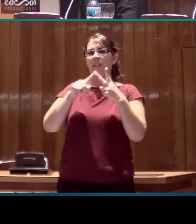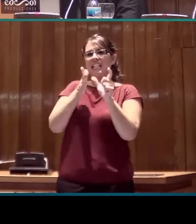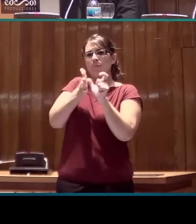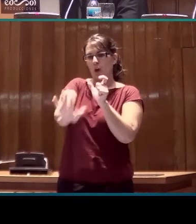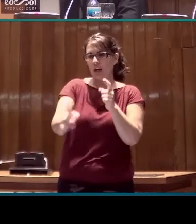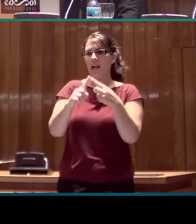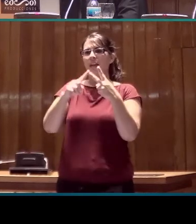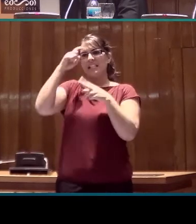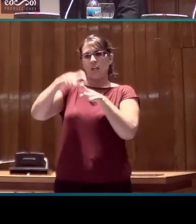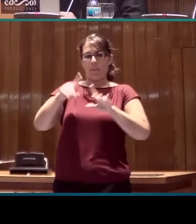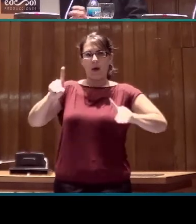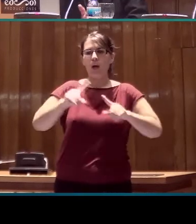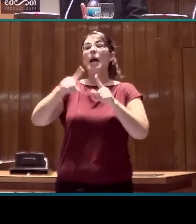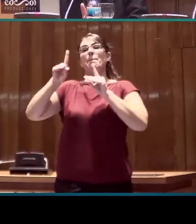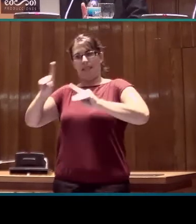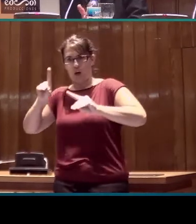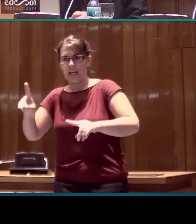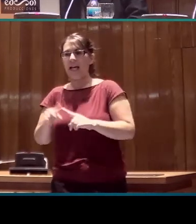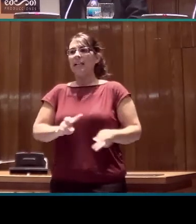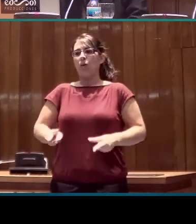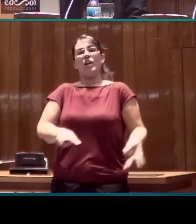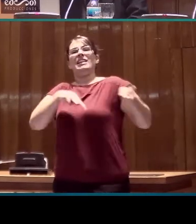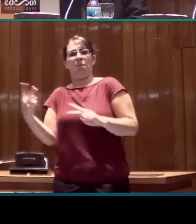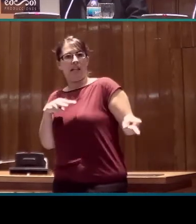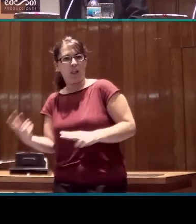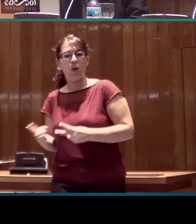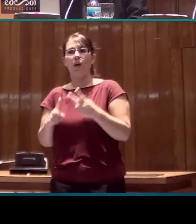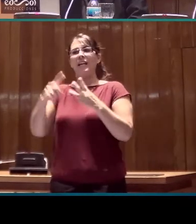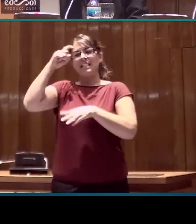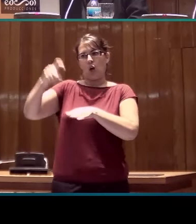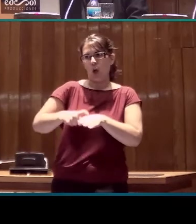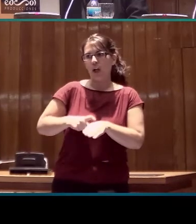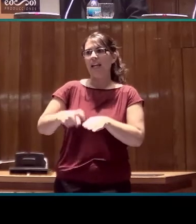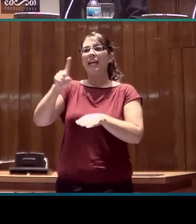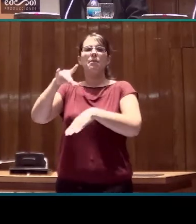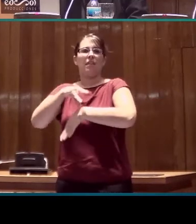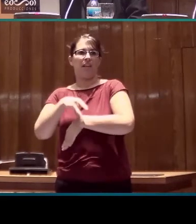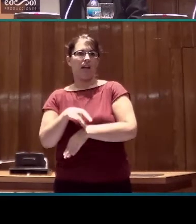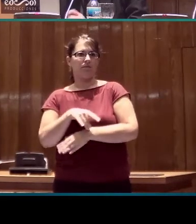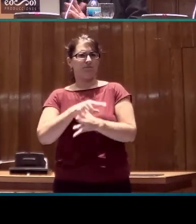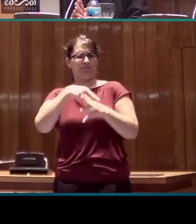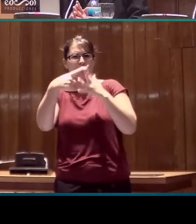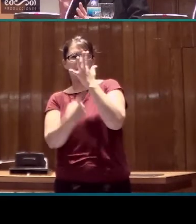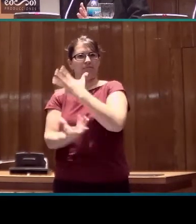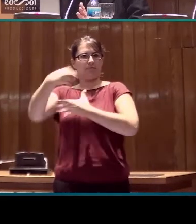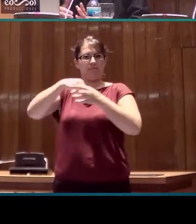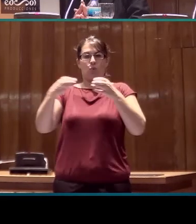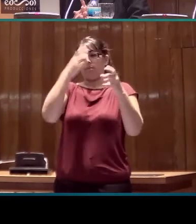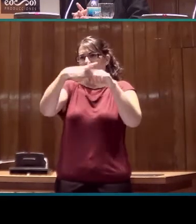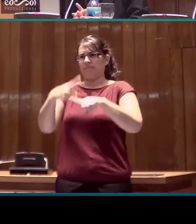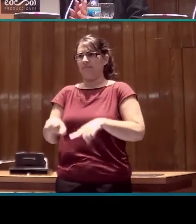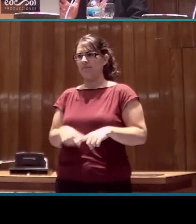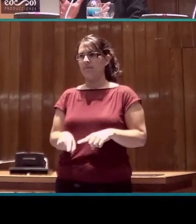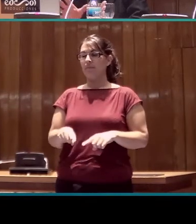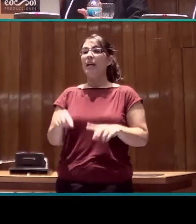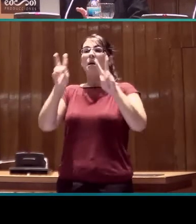de psicopedagogía, de pedagogía, de traducción e interpretación, de psicología y de medicina. En cuanto a las líneas